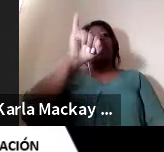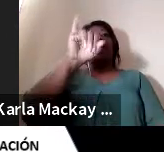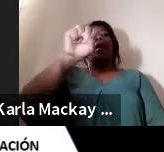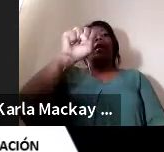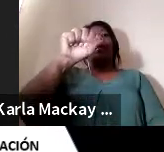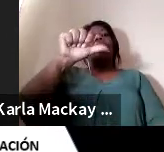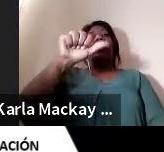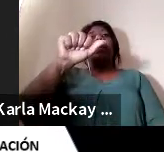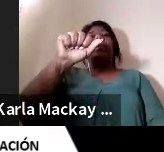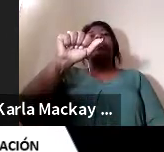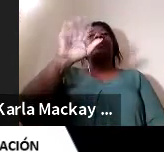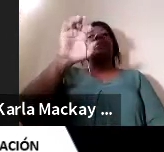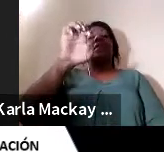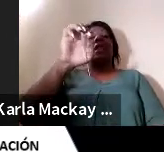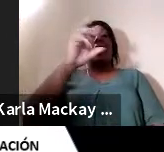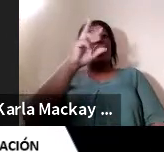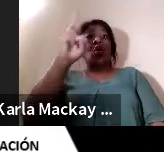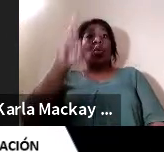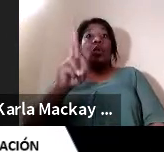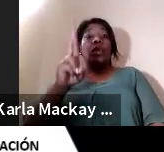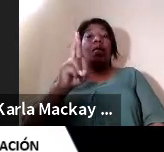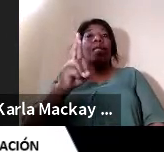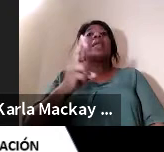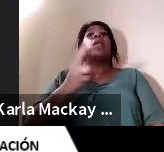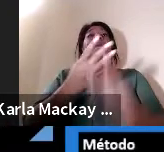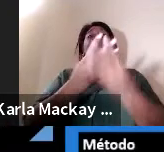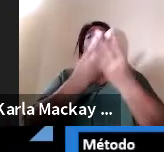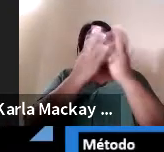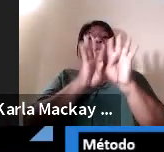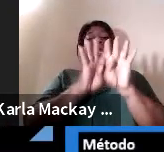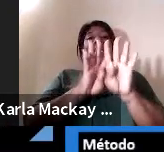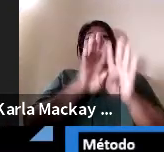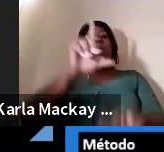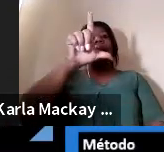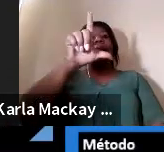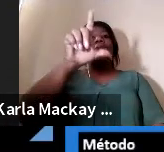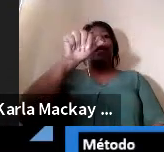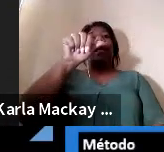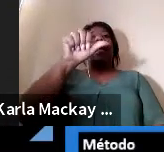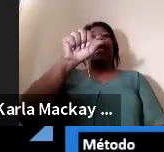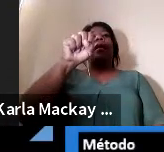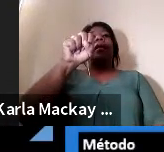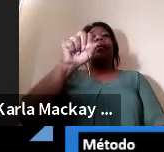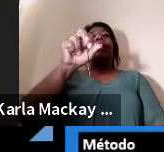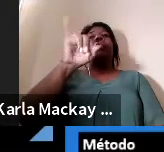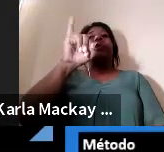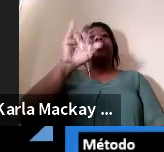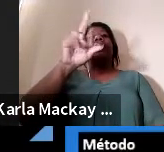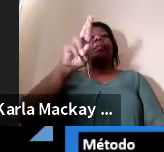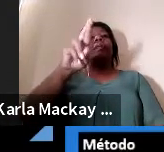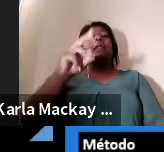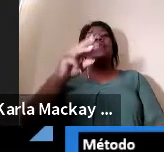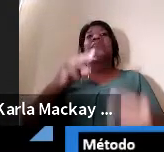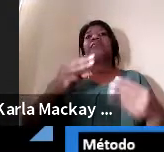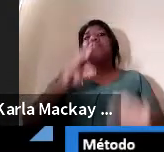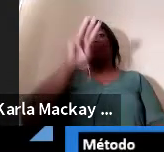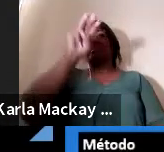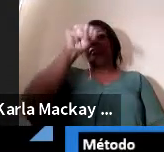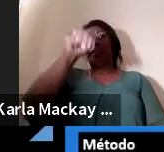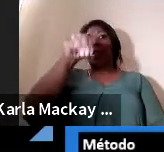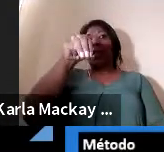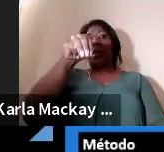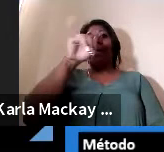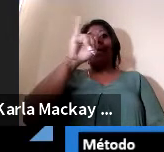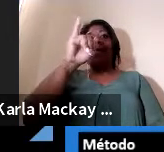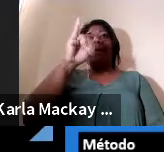internacional, la CIR, para la formación de nuevos investigadores. ¿Qué es el método MIG? Otro aspecto